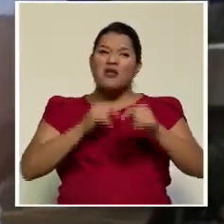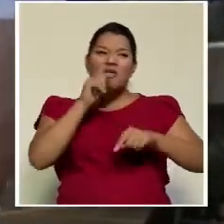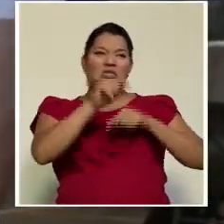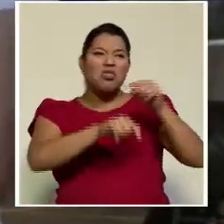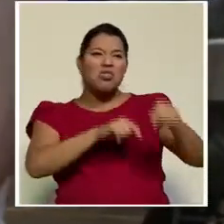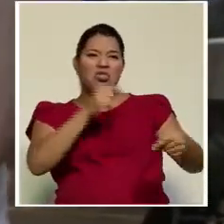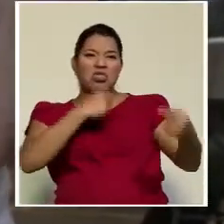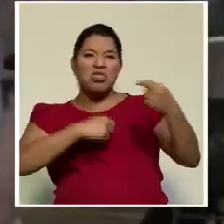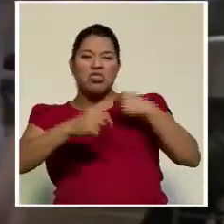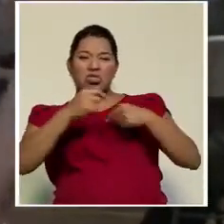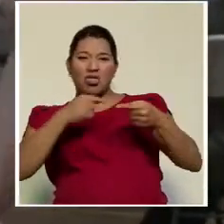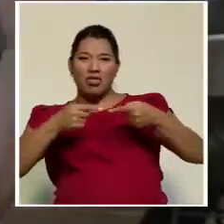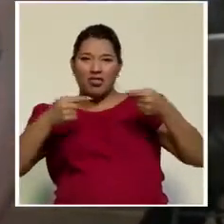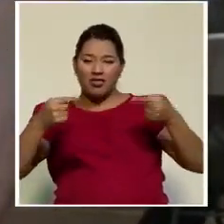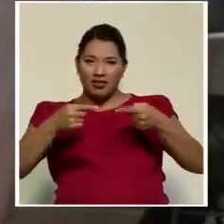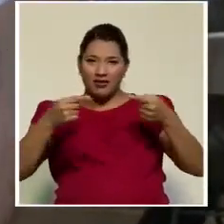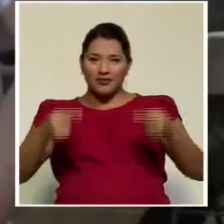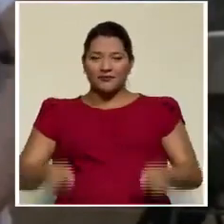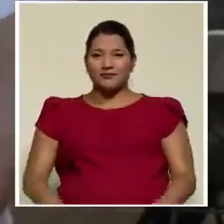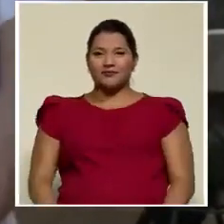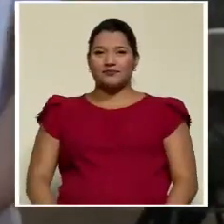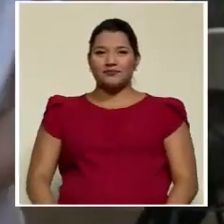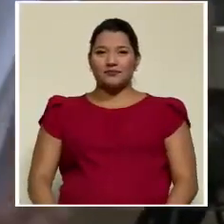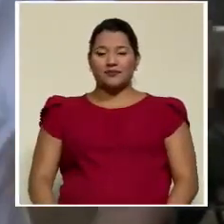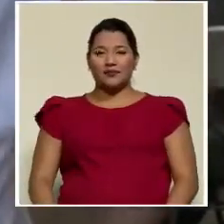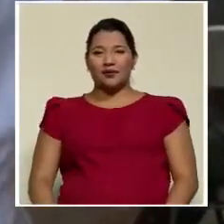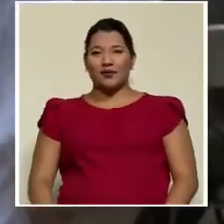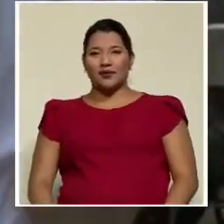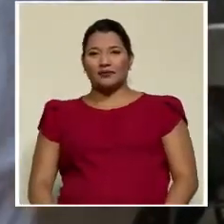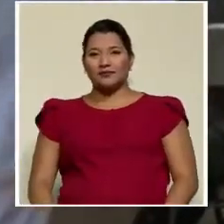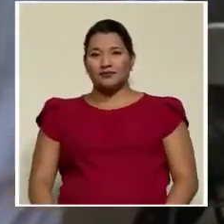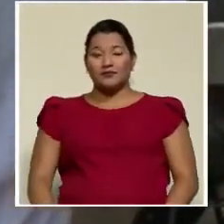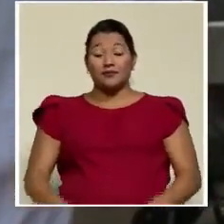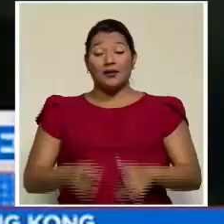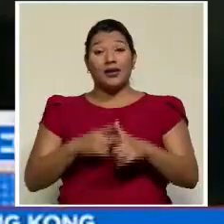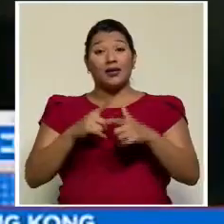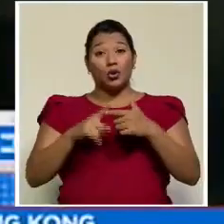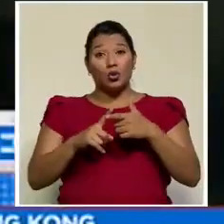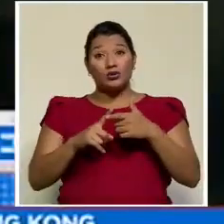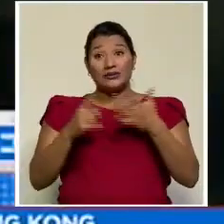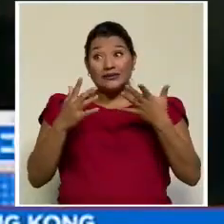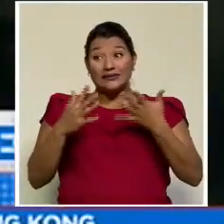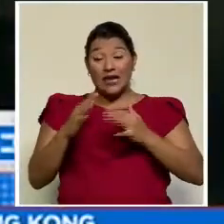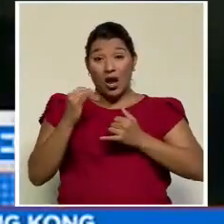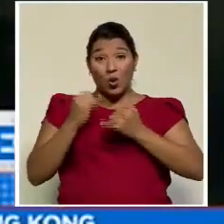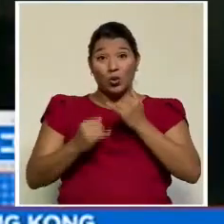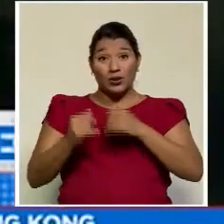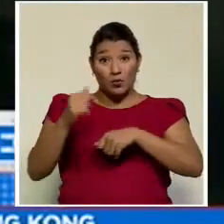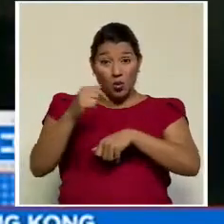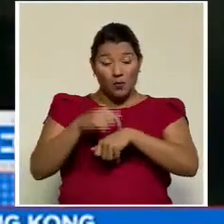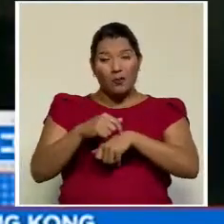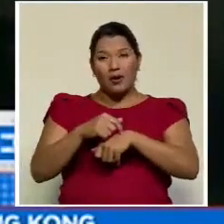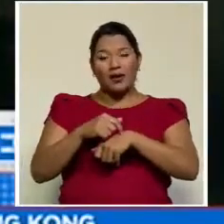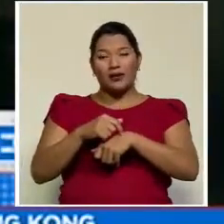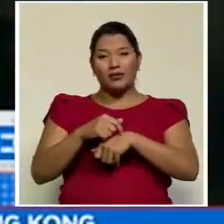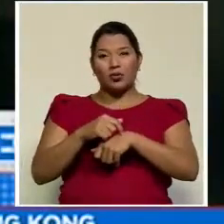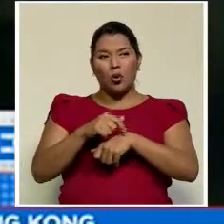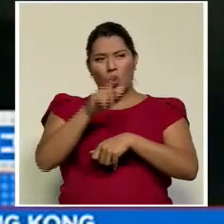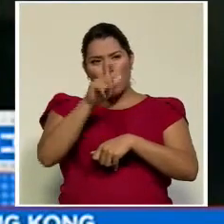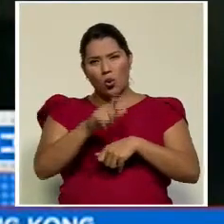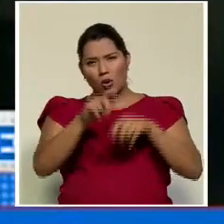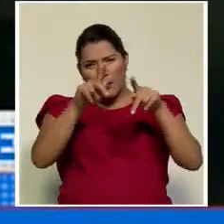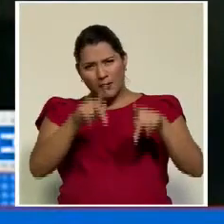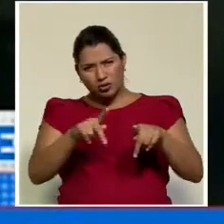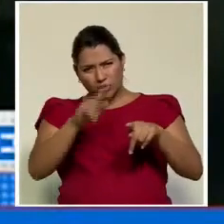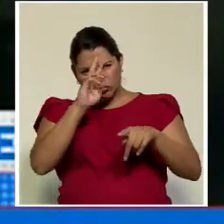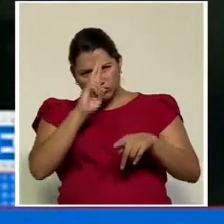cruzadas. Incluso el emisario que me mandaron ya en la última instancia, fue don Jorge Oyer, una persona muy, muy